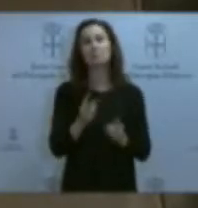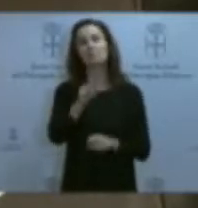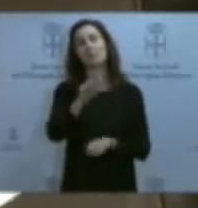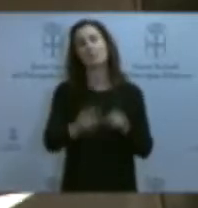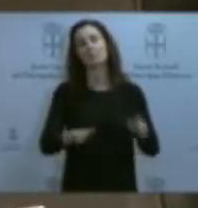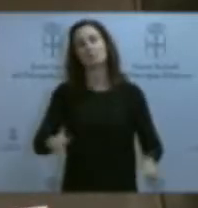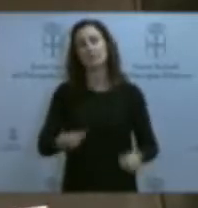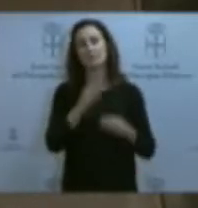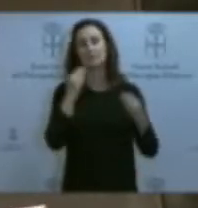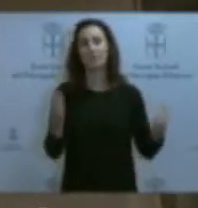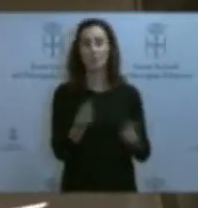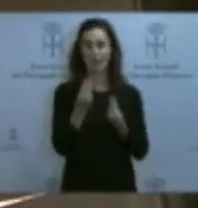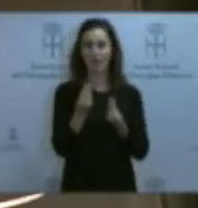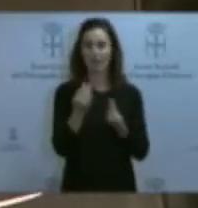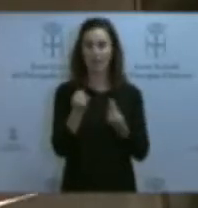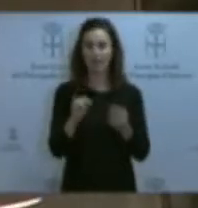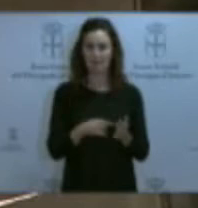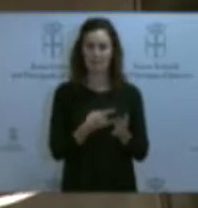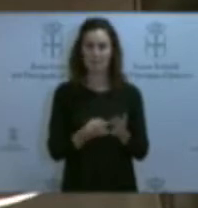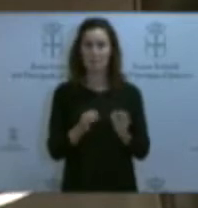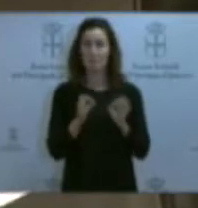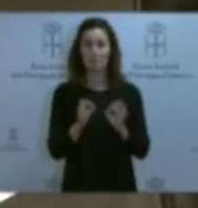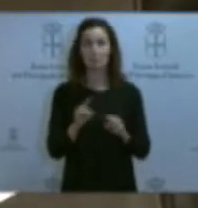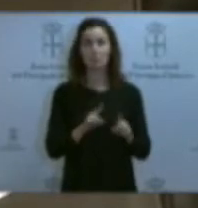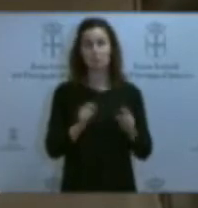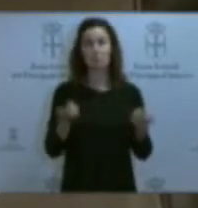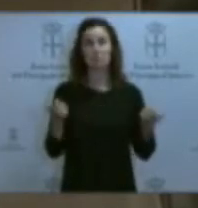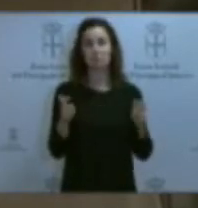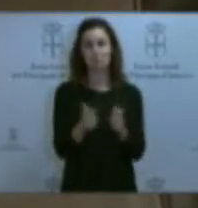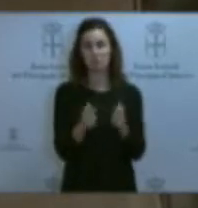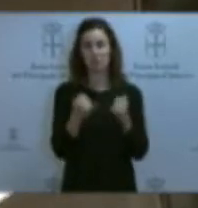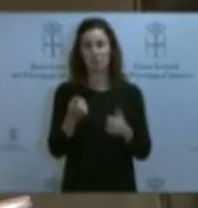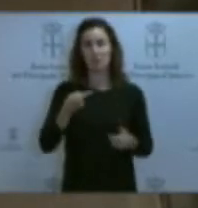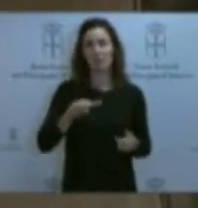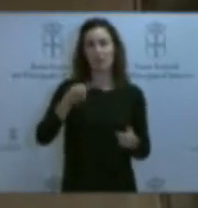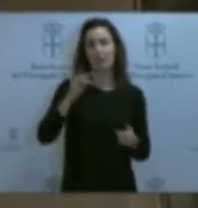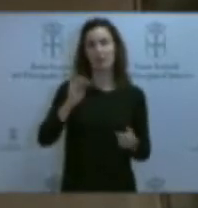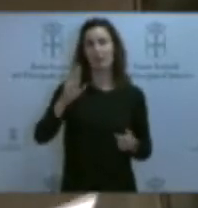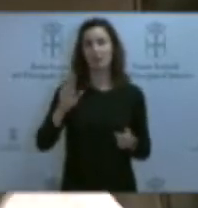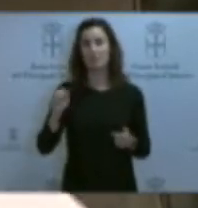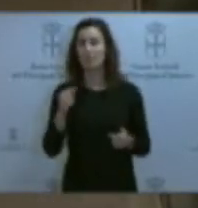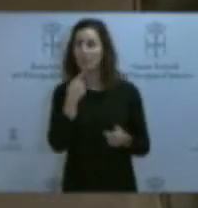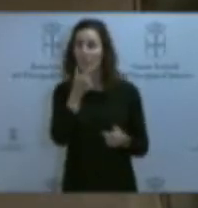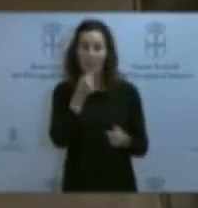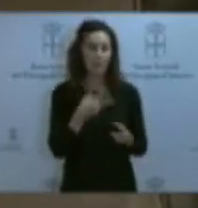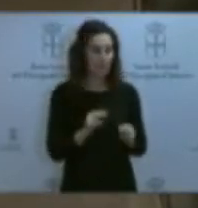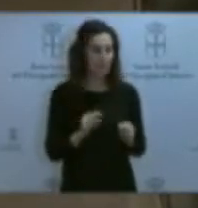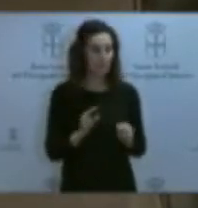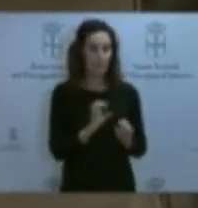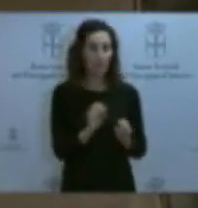Los datos de reducción de la brecha digital por la contribución de GIPA en el mandato de Oliva son fáciles. Señoría, gracias.